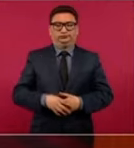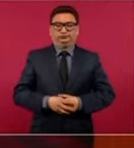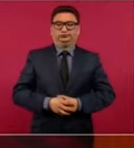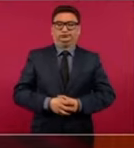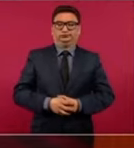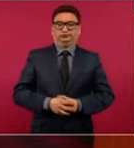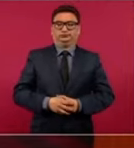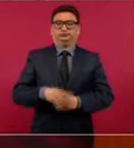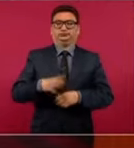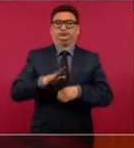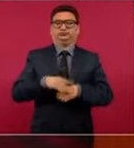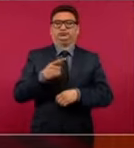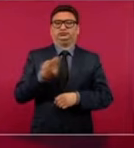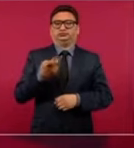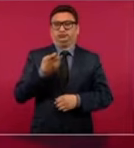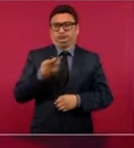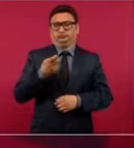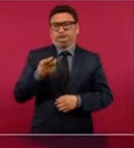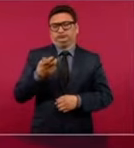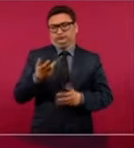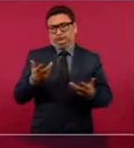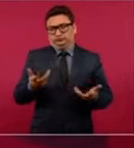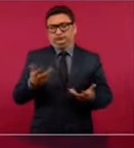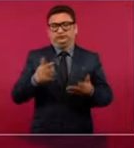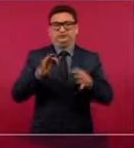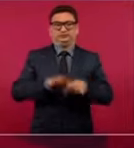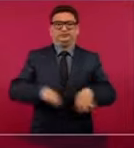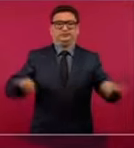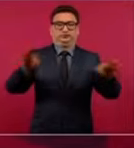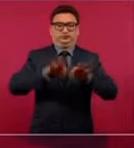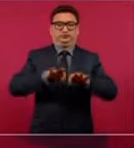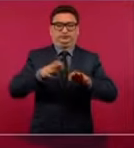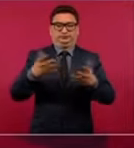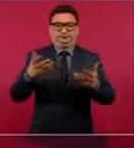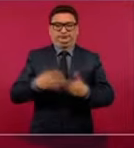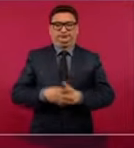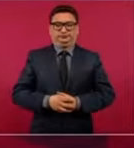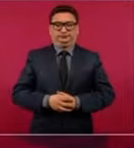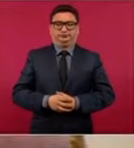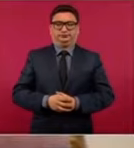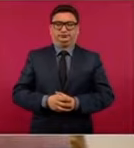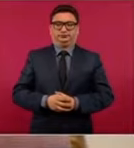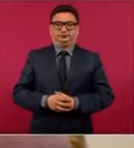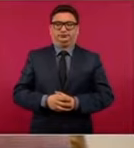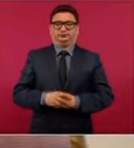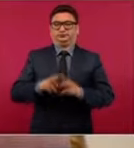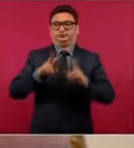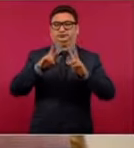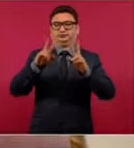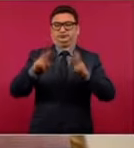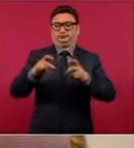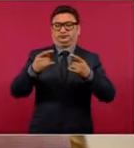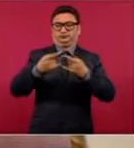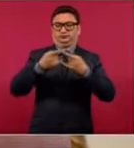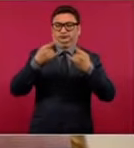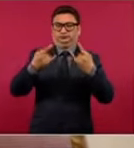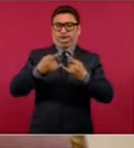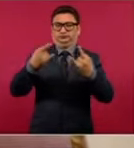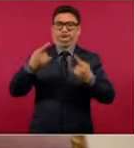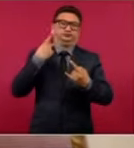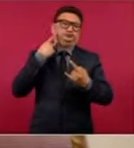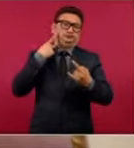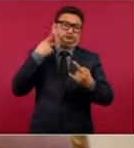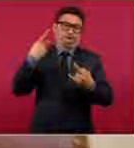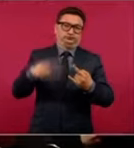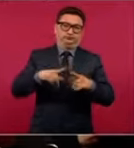porque todo esto es importante, tiene que ver con la historia política del